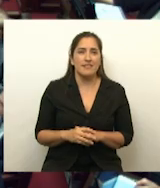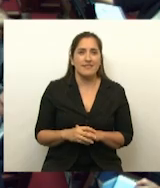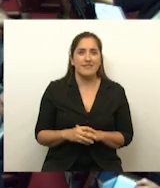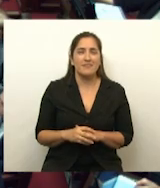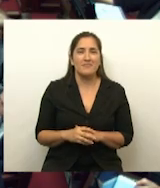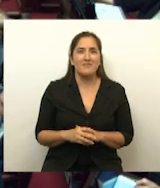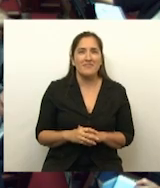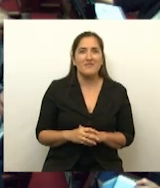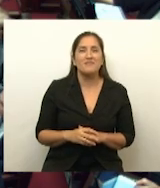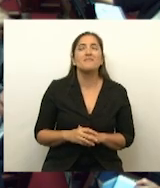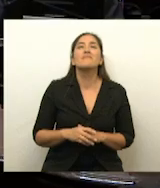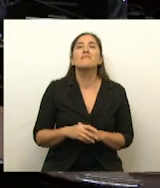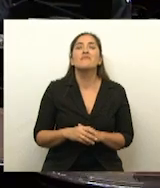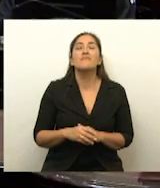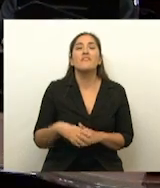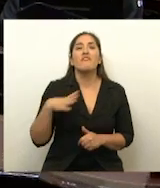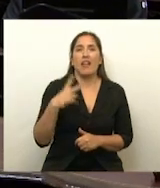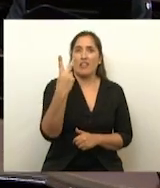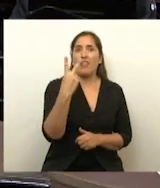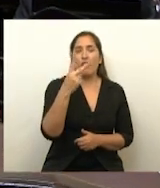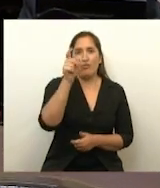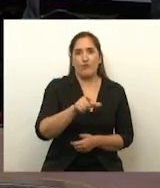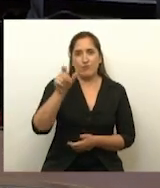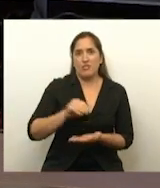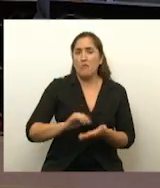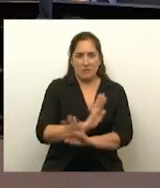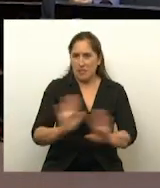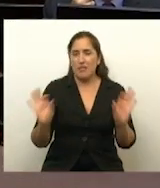Senador Menem y senador Snopek, faltan votar. Ya están votando. están.